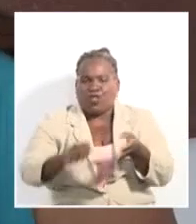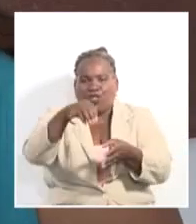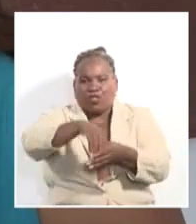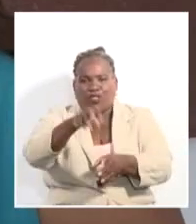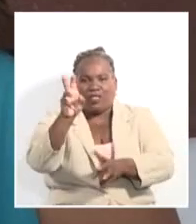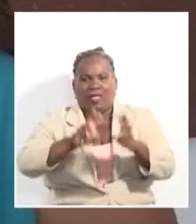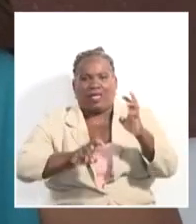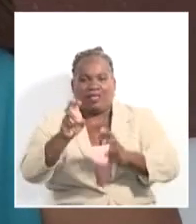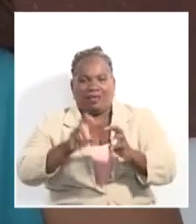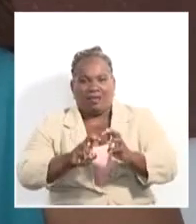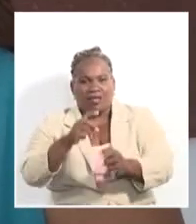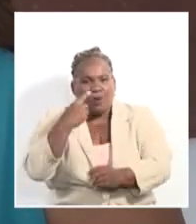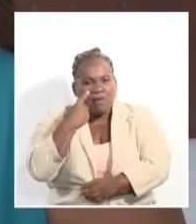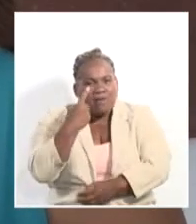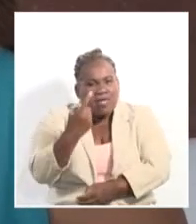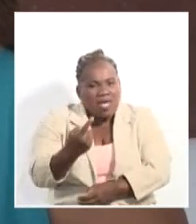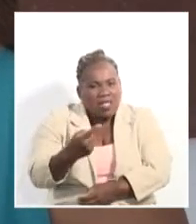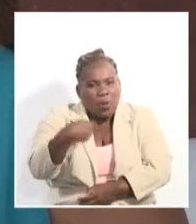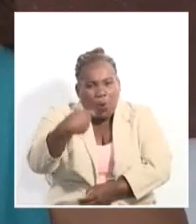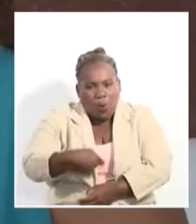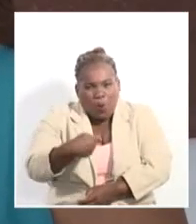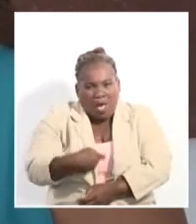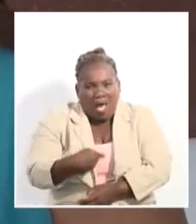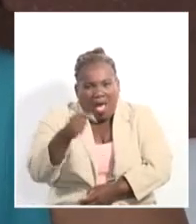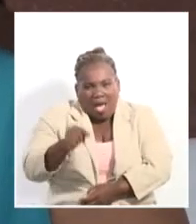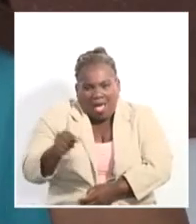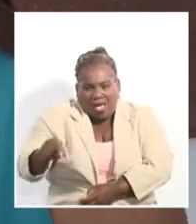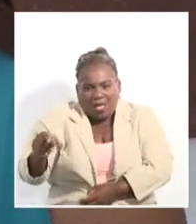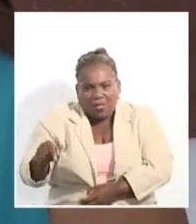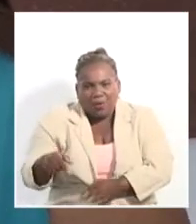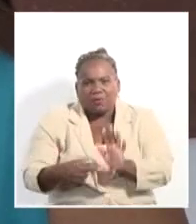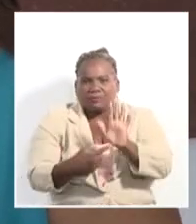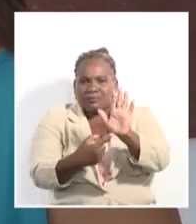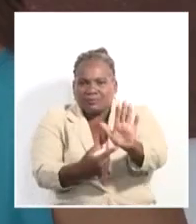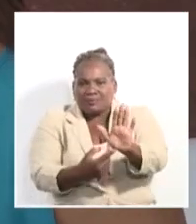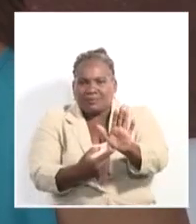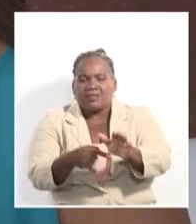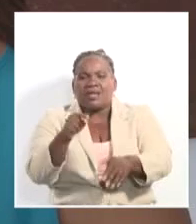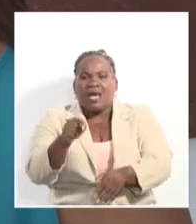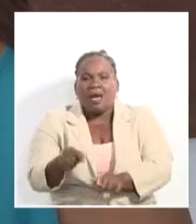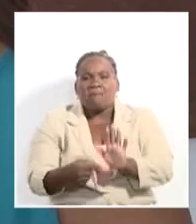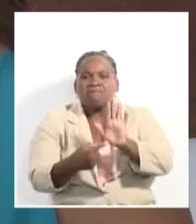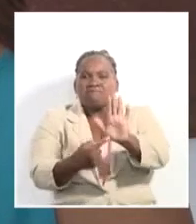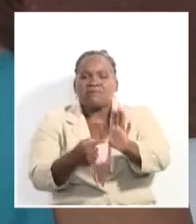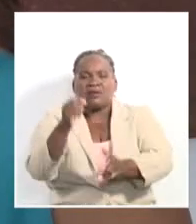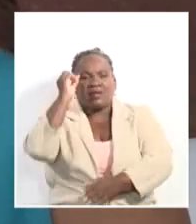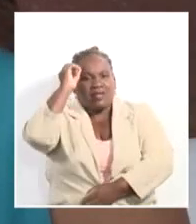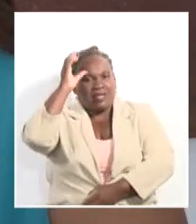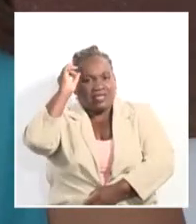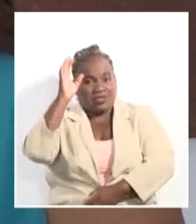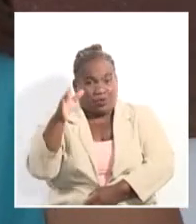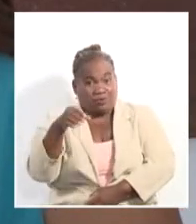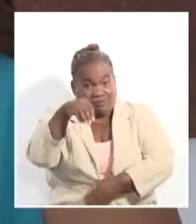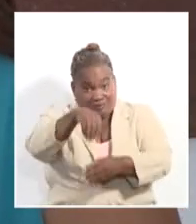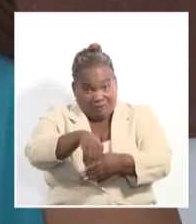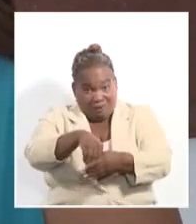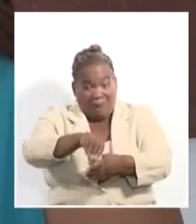y viendo cada uno de los jurados que se han presentado y han mostrado su creación en el premio Casa.